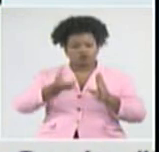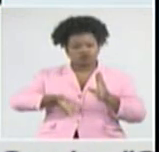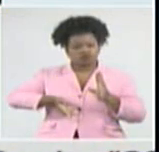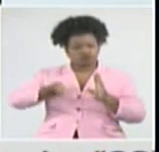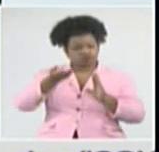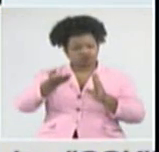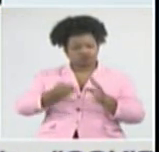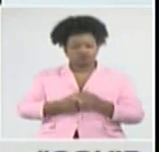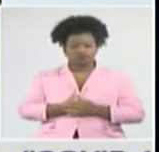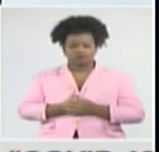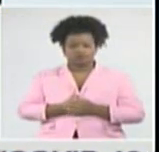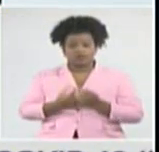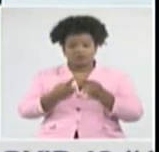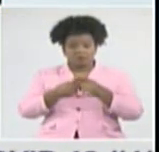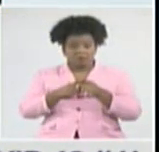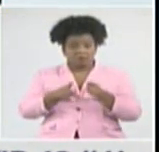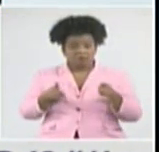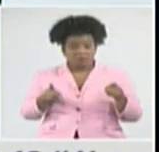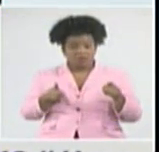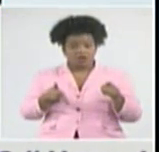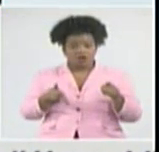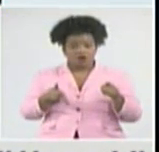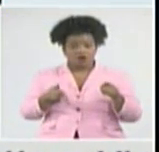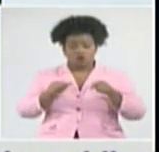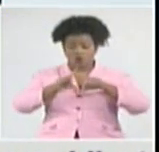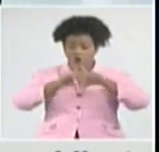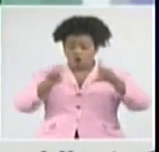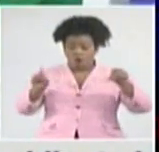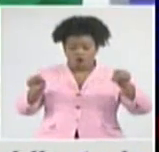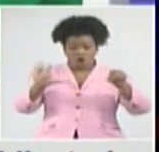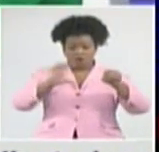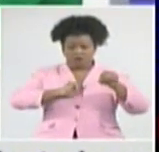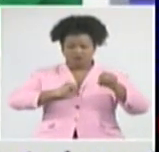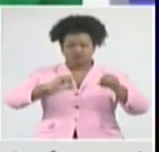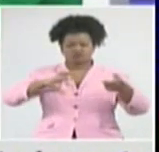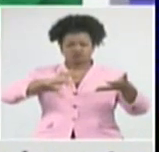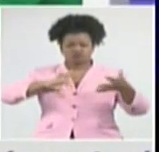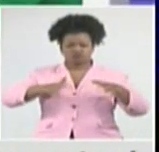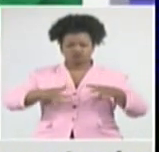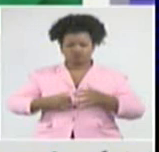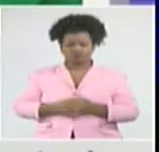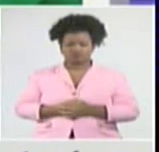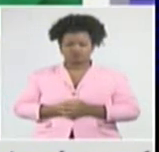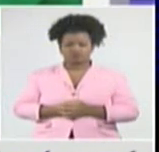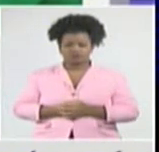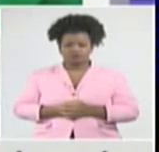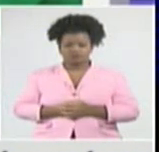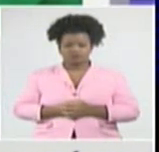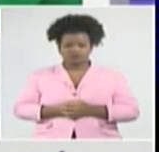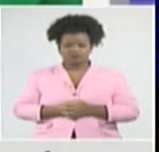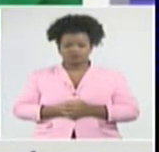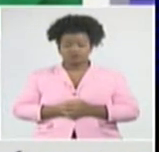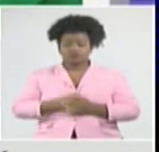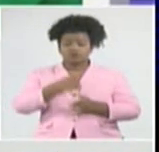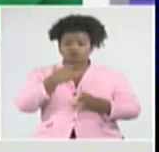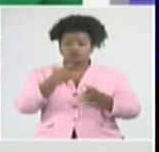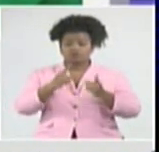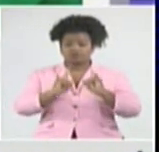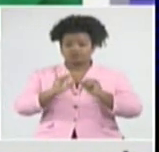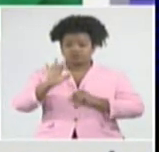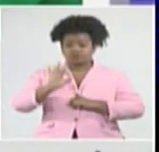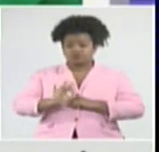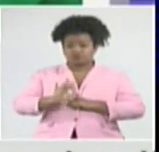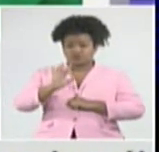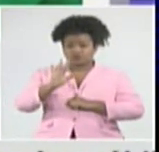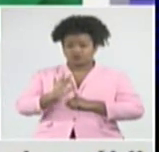pero realmente complejo en todo el territorio. A diferencia de la mortalidad, aquí en la